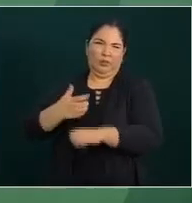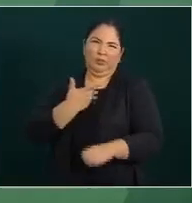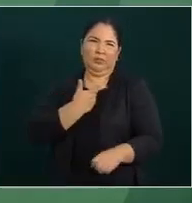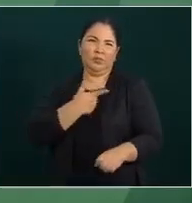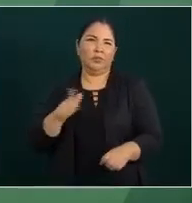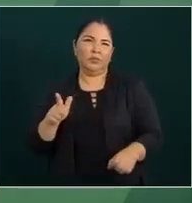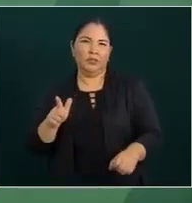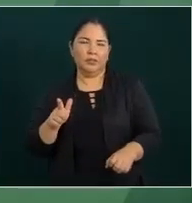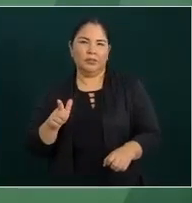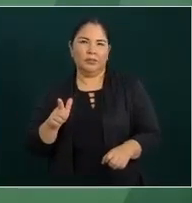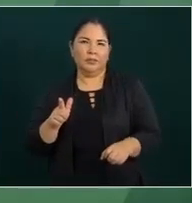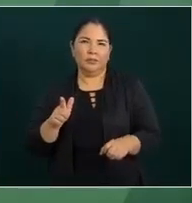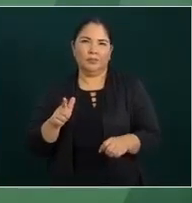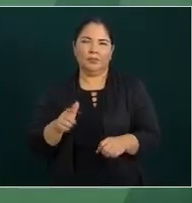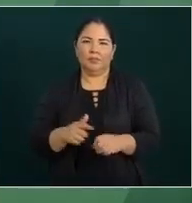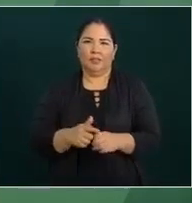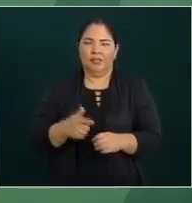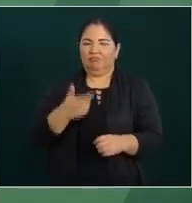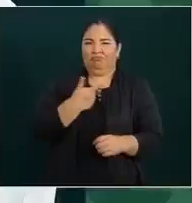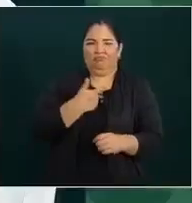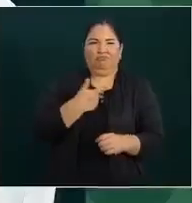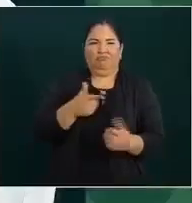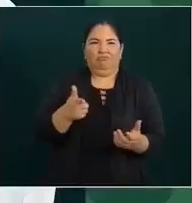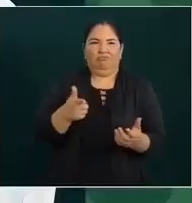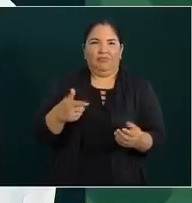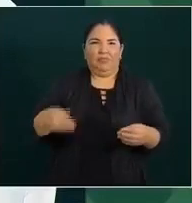no les gusta.